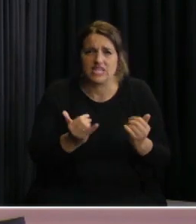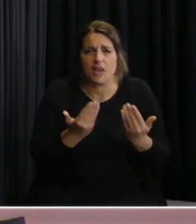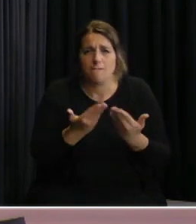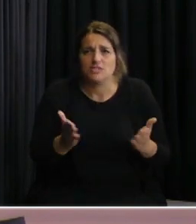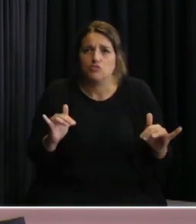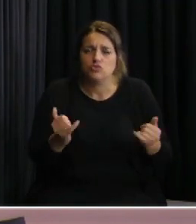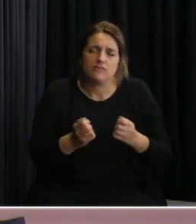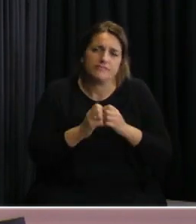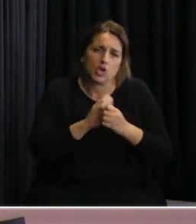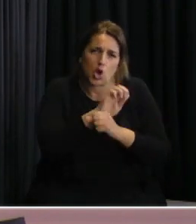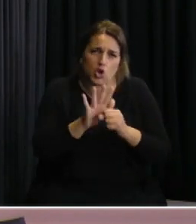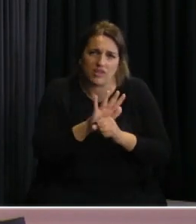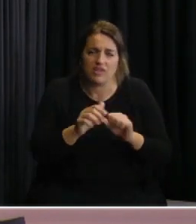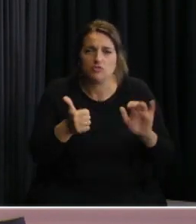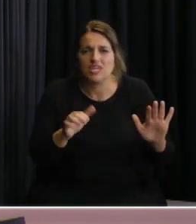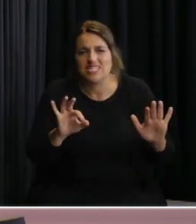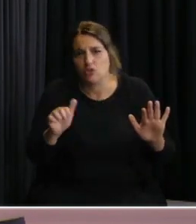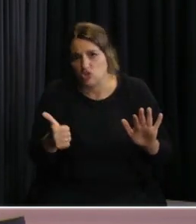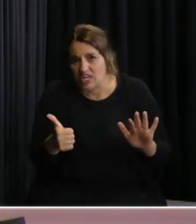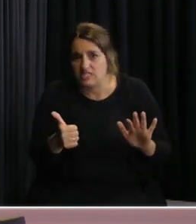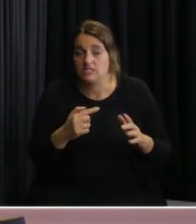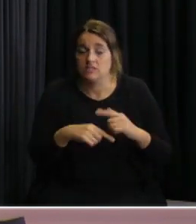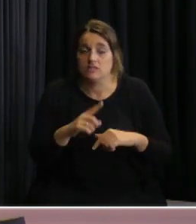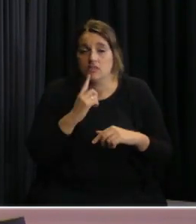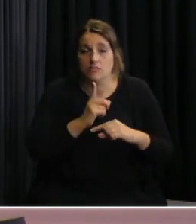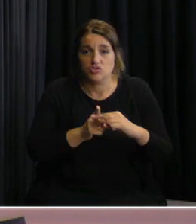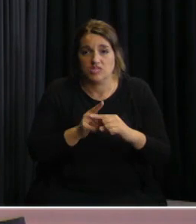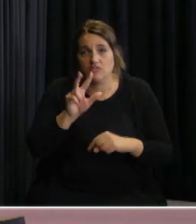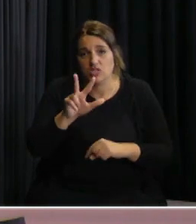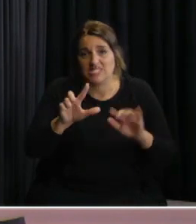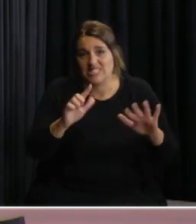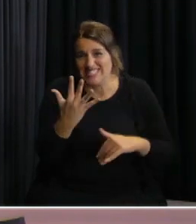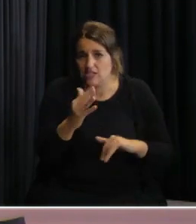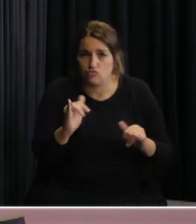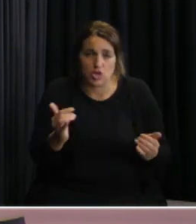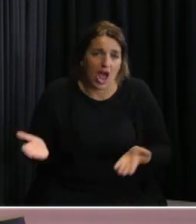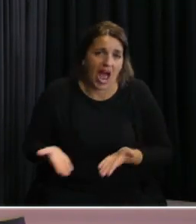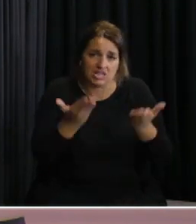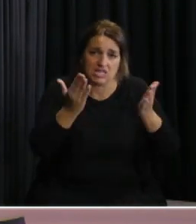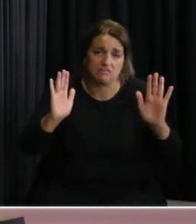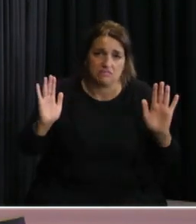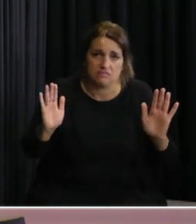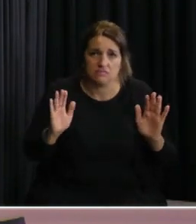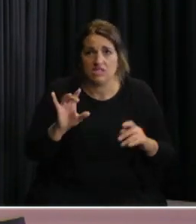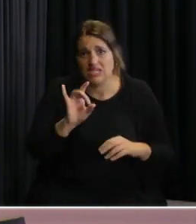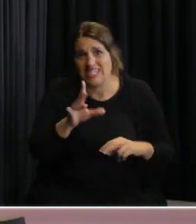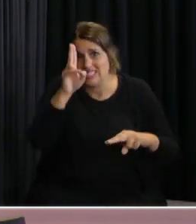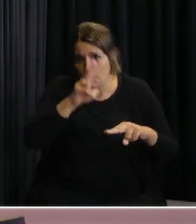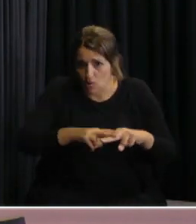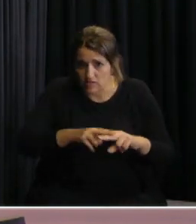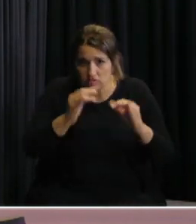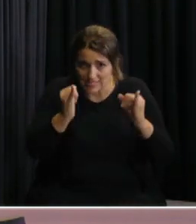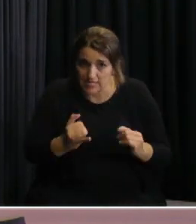empezó la pandemia 606 casos positivos los cuales 375 ya se recuperaron hay 15 fallecidos